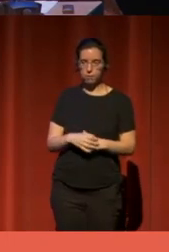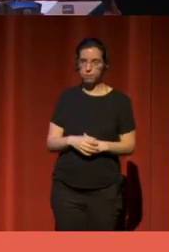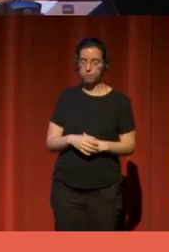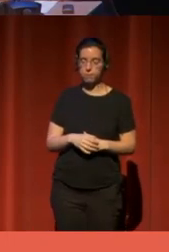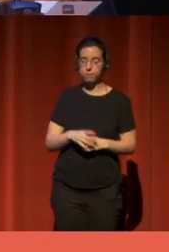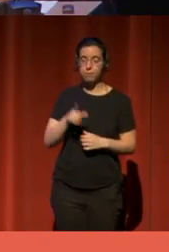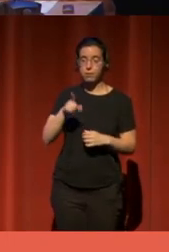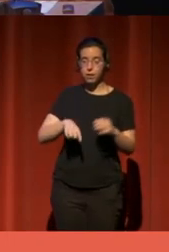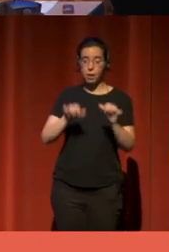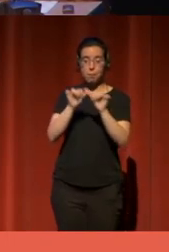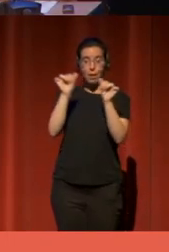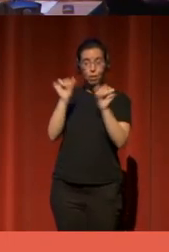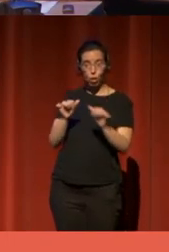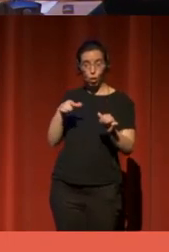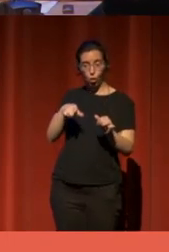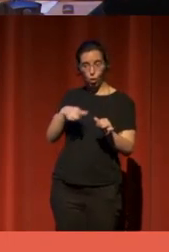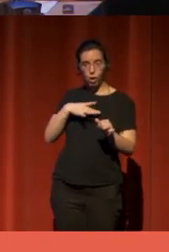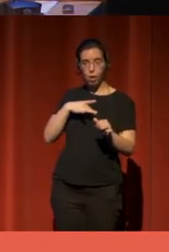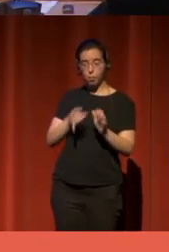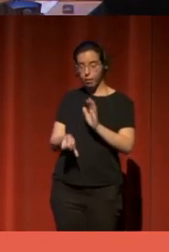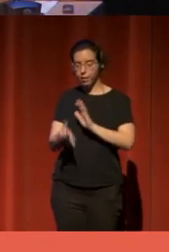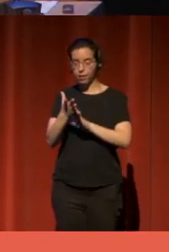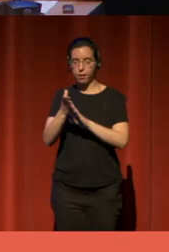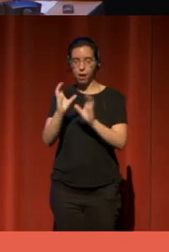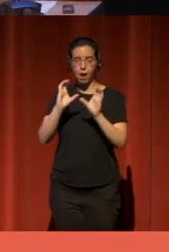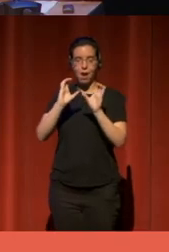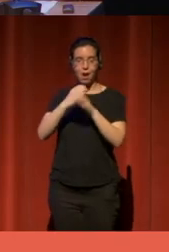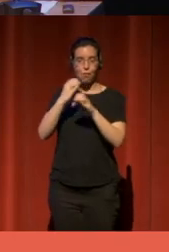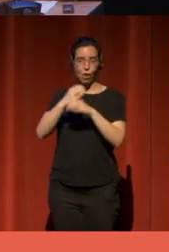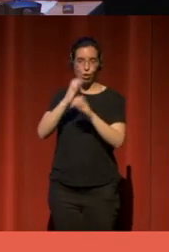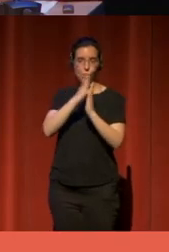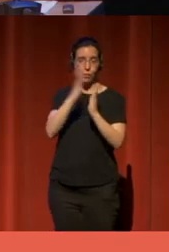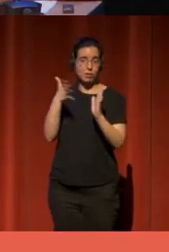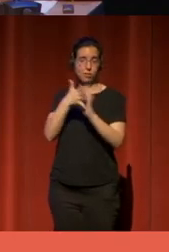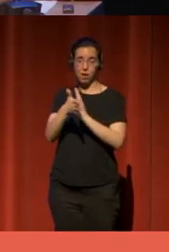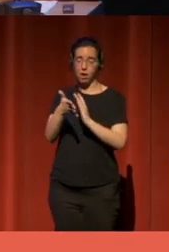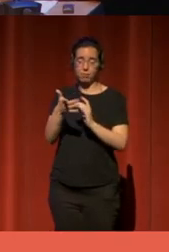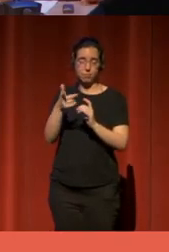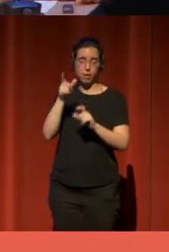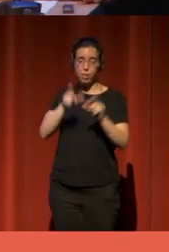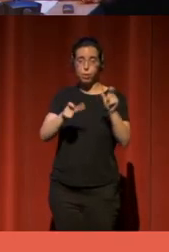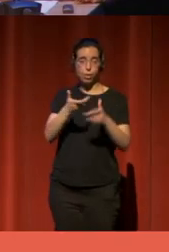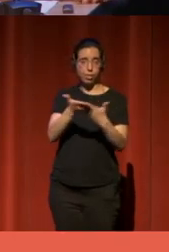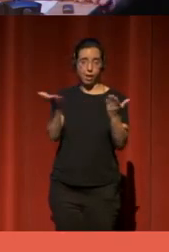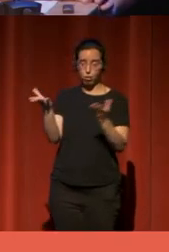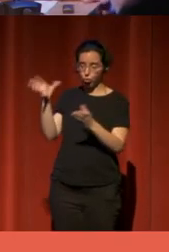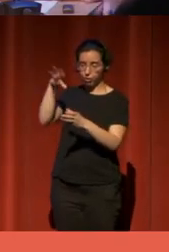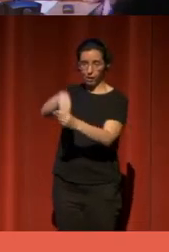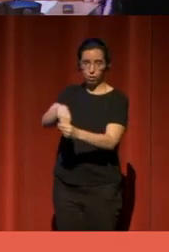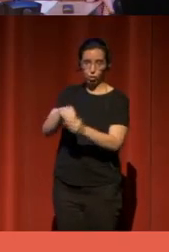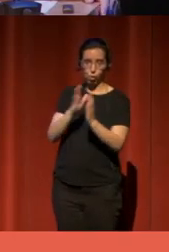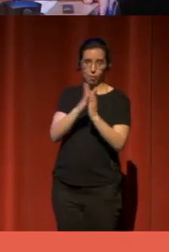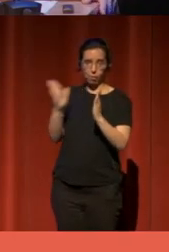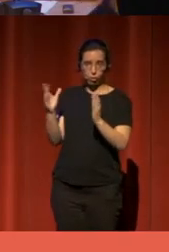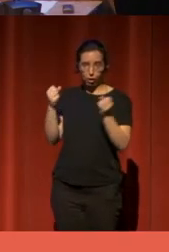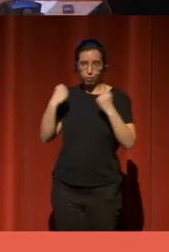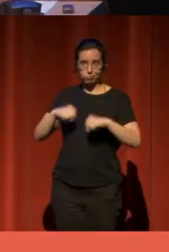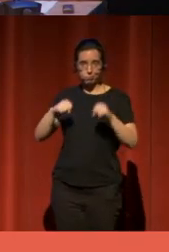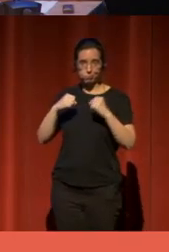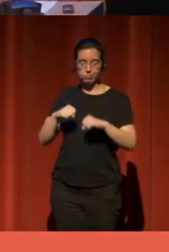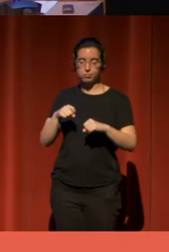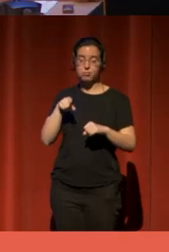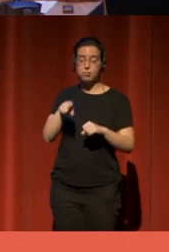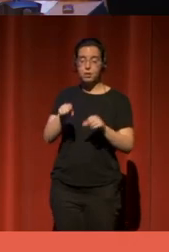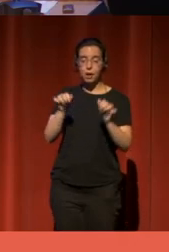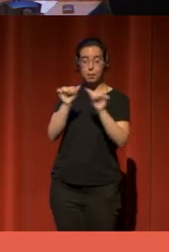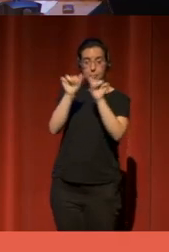La metodología permite montar un laboratorio bibliotecario, que no es otra cosa que un laboratorio ciudadano, que ocurre dentro de una biblioteca. Para mostrar cómo es esta